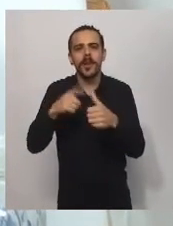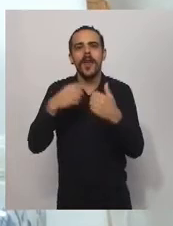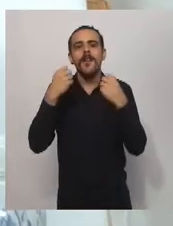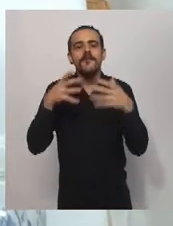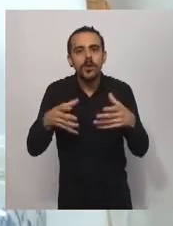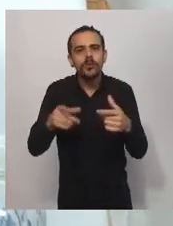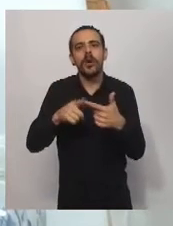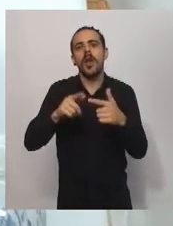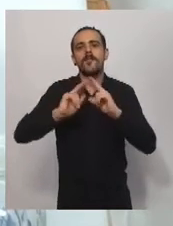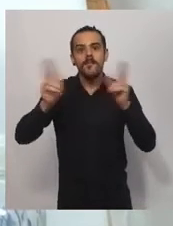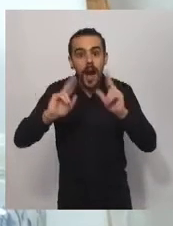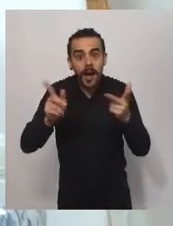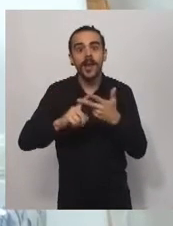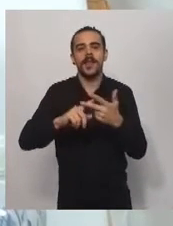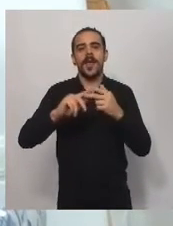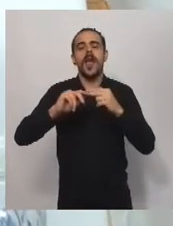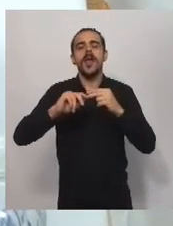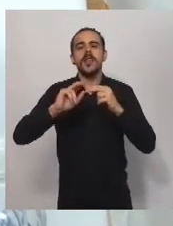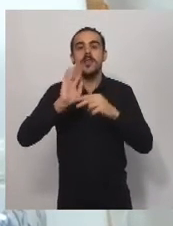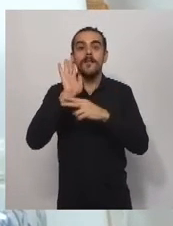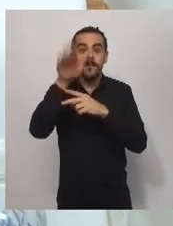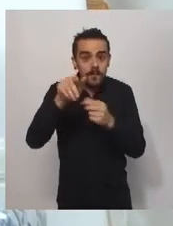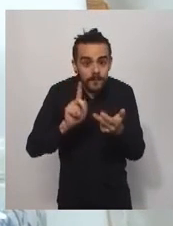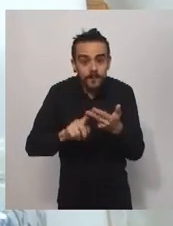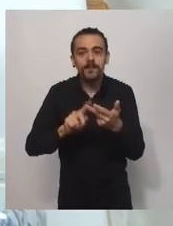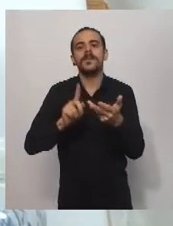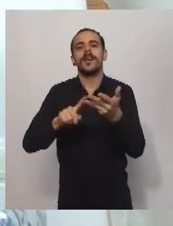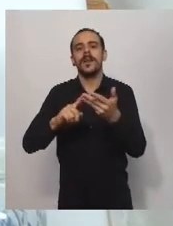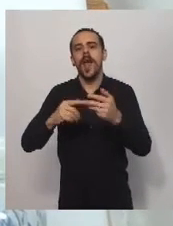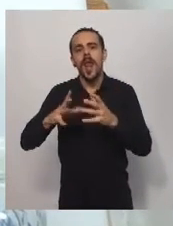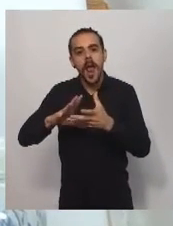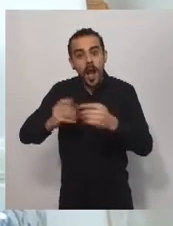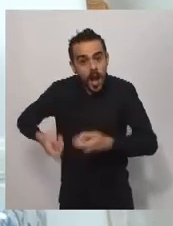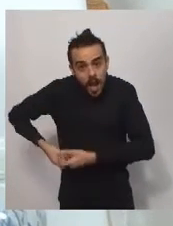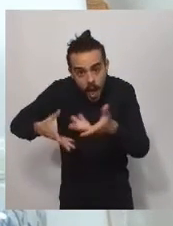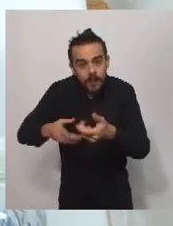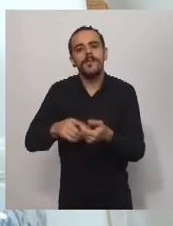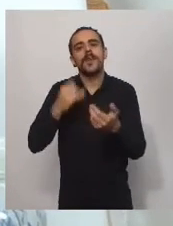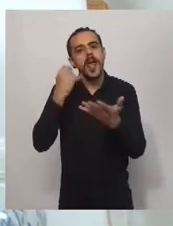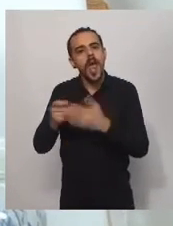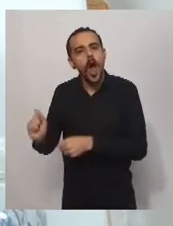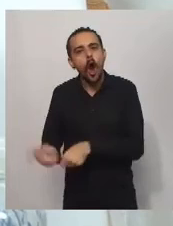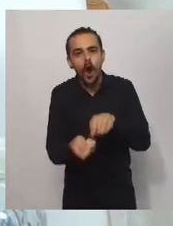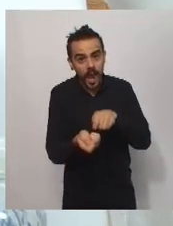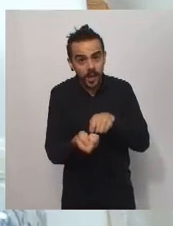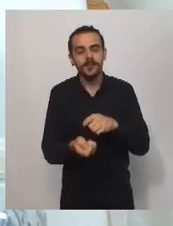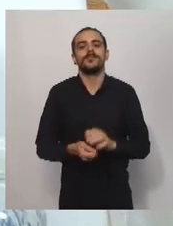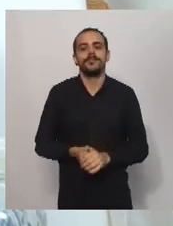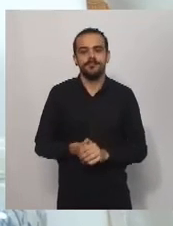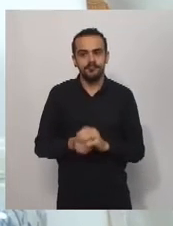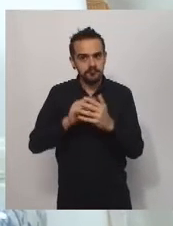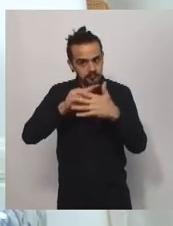en rugby y en hockey como primeras actividades en las cuales vamos a generar capacidades